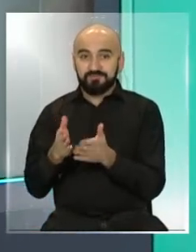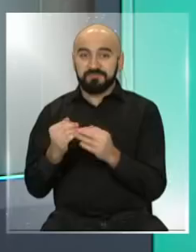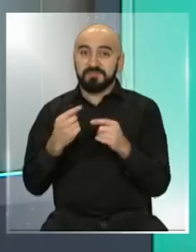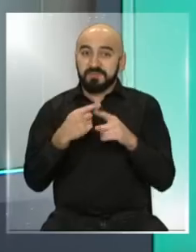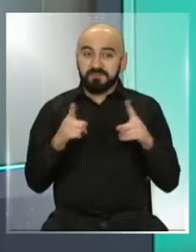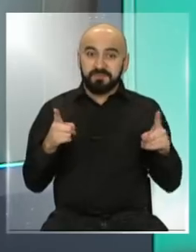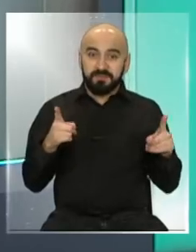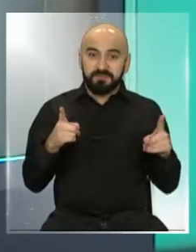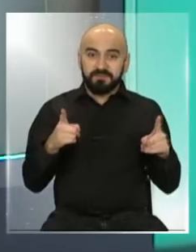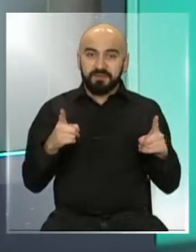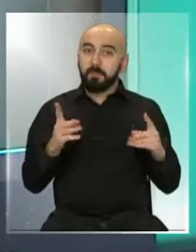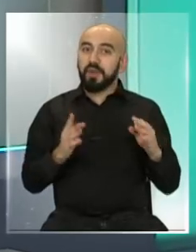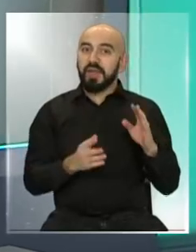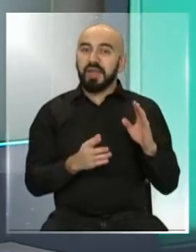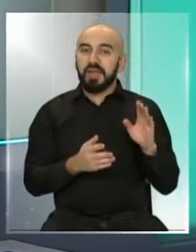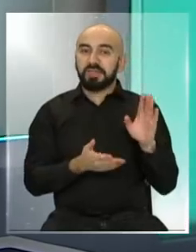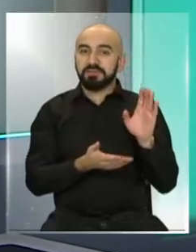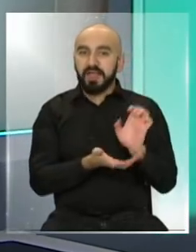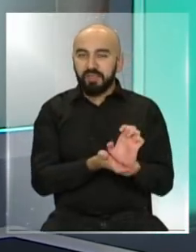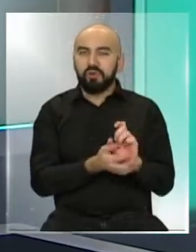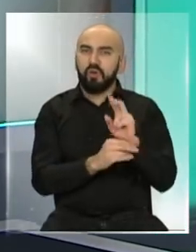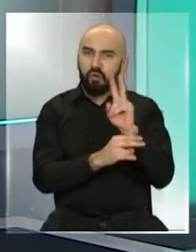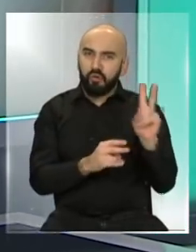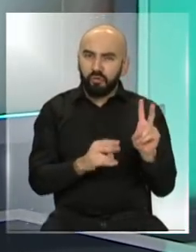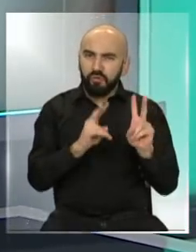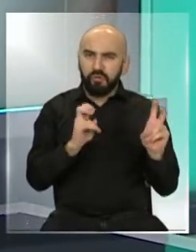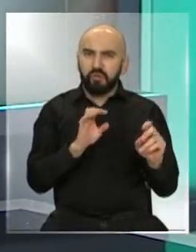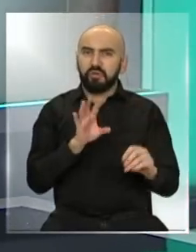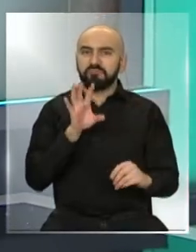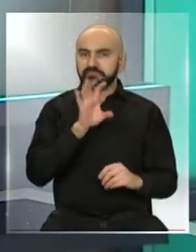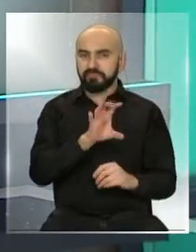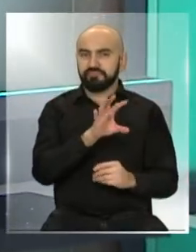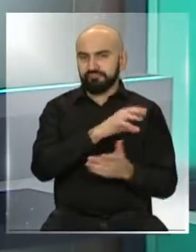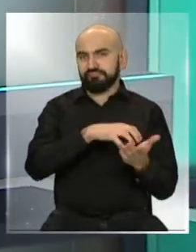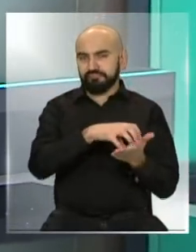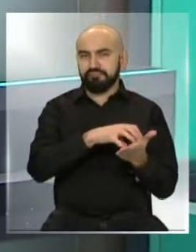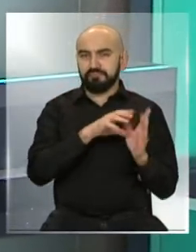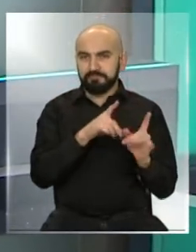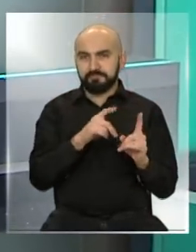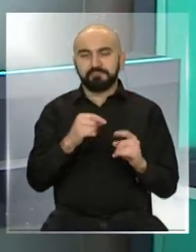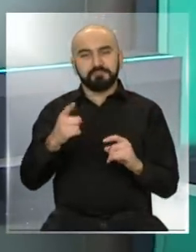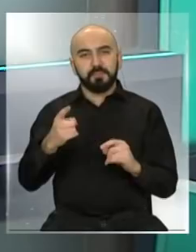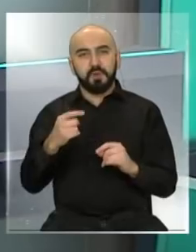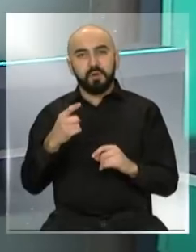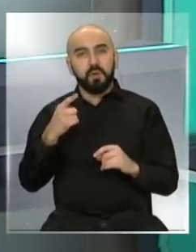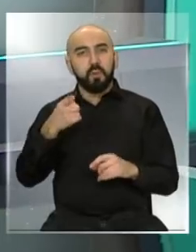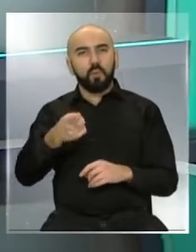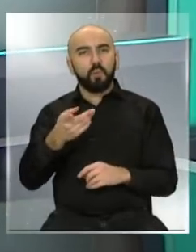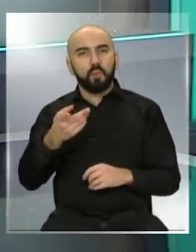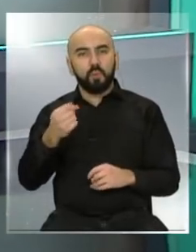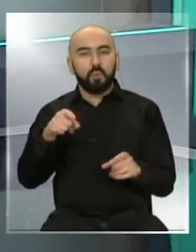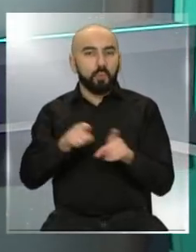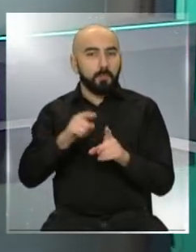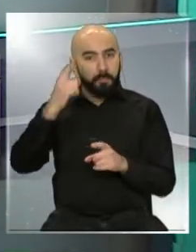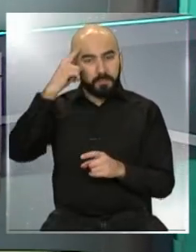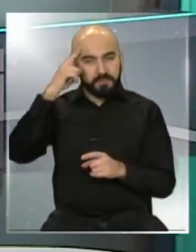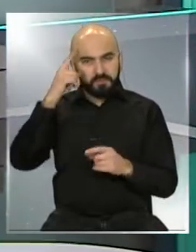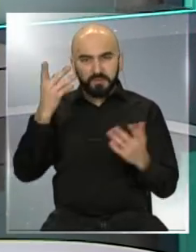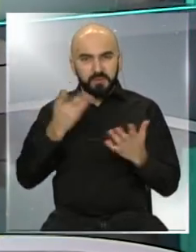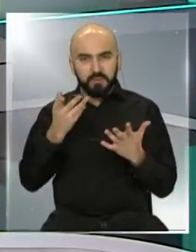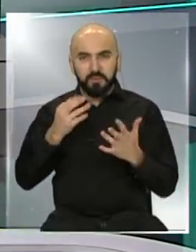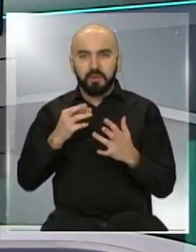de la Ciudad de Nueva York, que es distinta a los datos. El Estado de Nueva York, y para que se haga una idea también geográficamente,